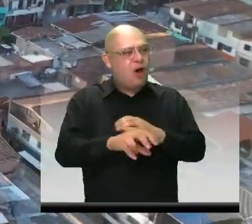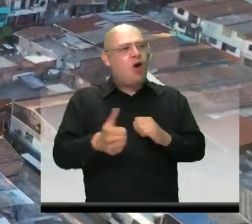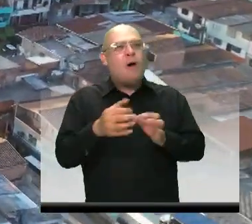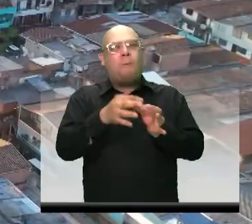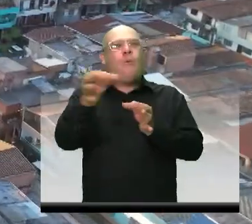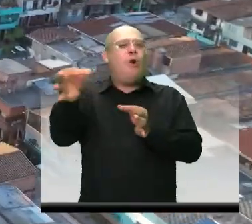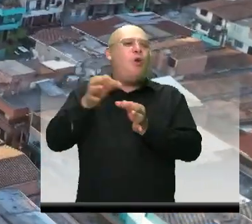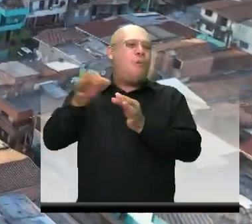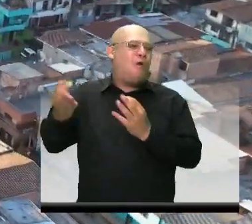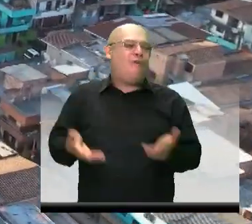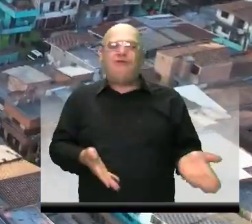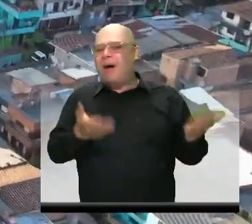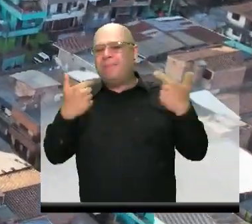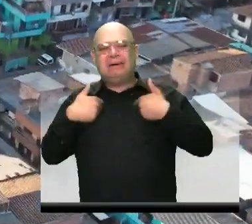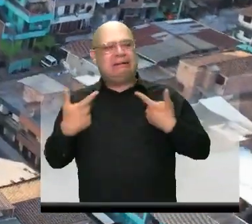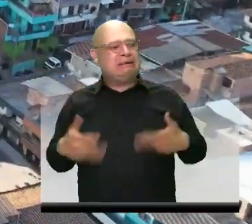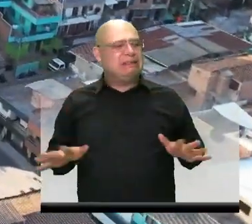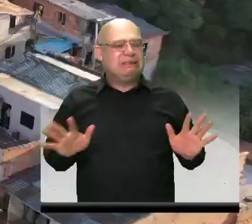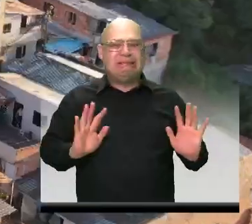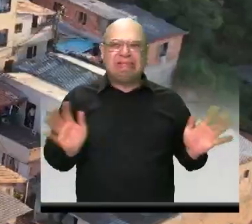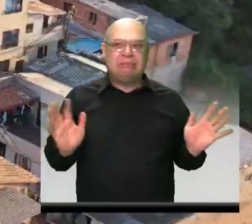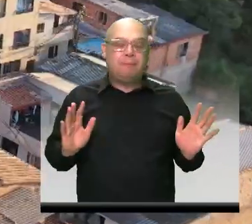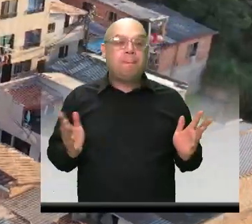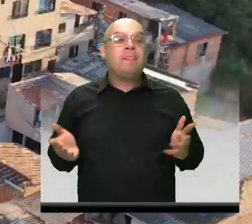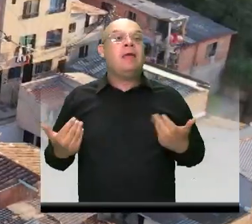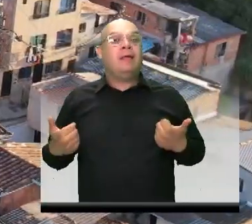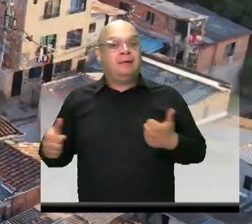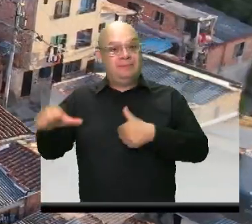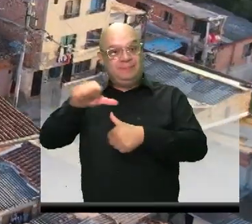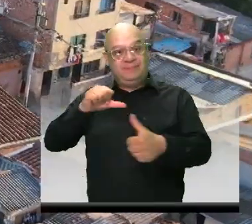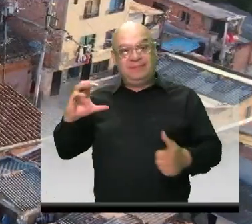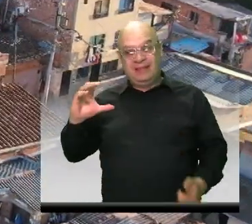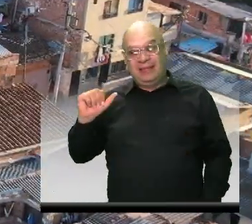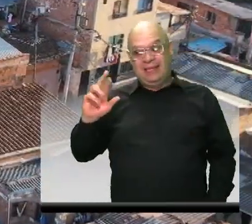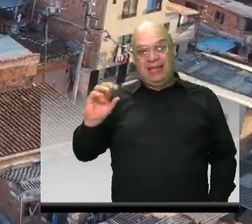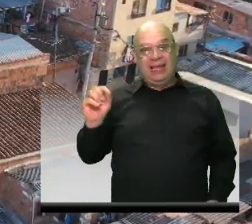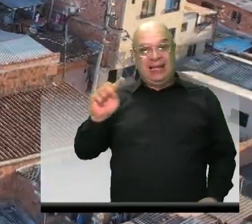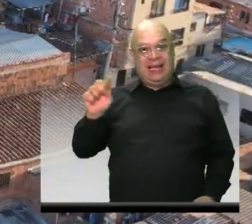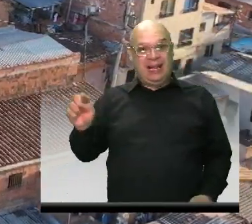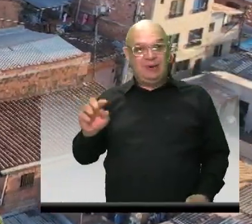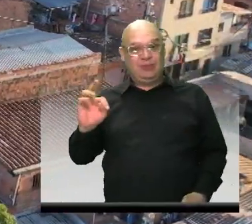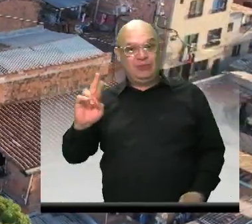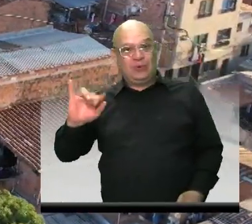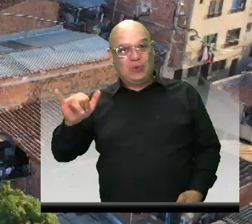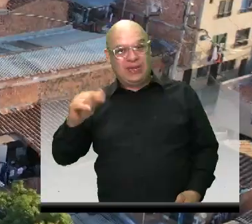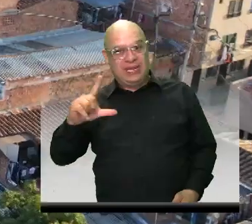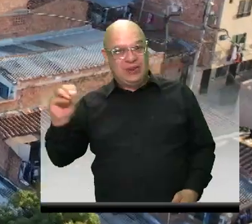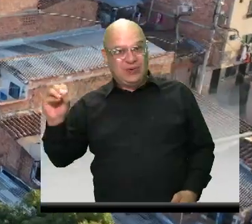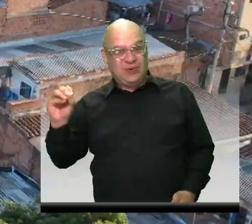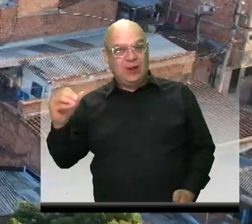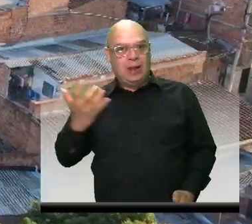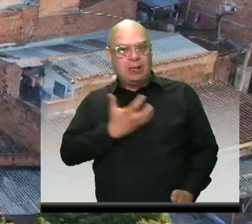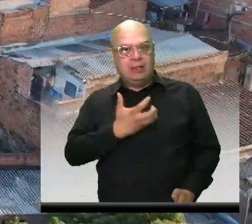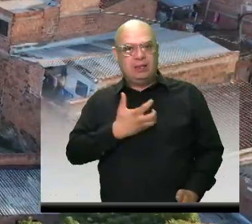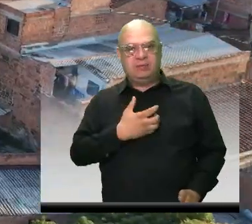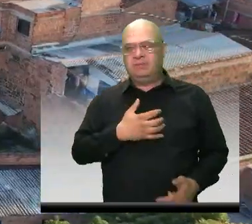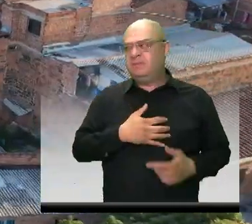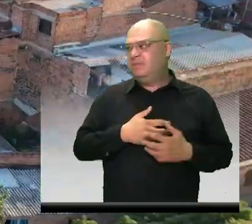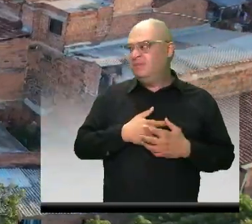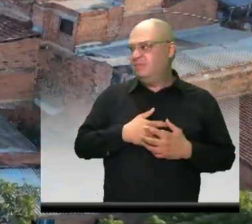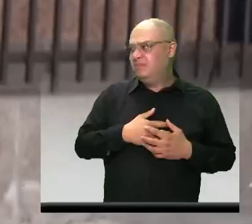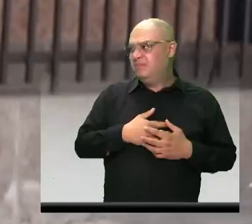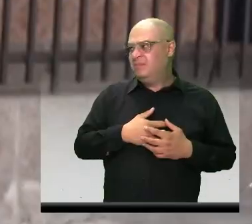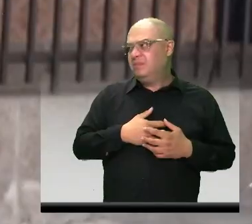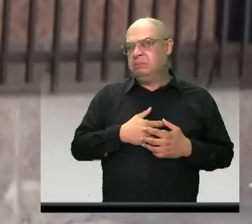Cuando llegó Carlos Andrés Trujillo a la alcaldía, todos nos miramos, no la creíamos.